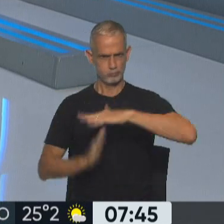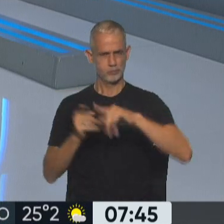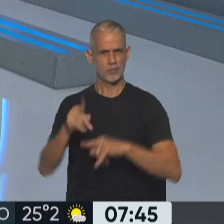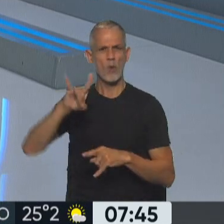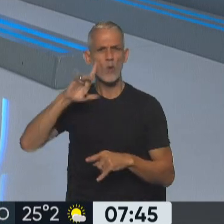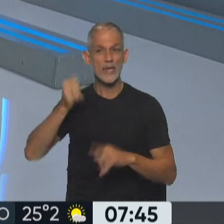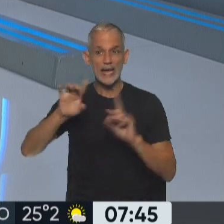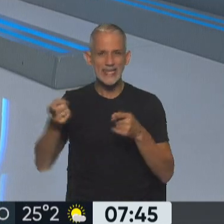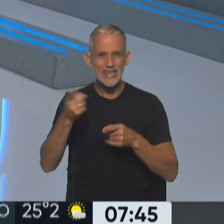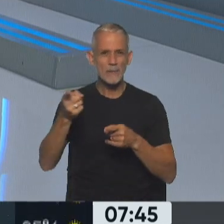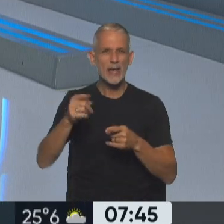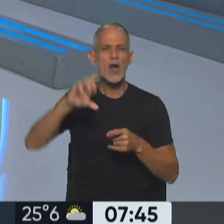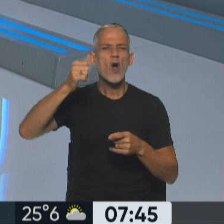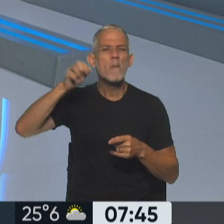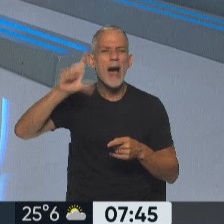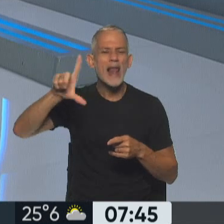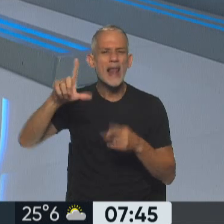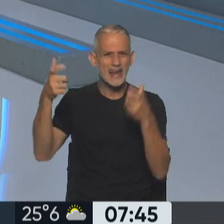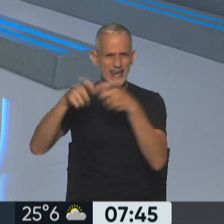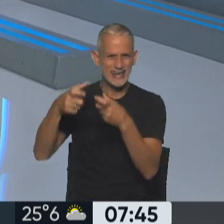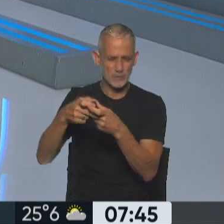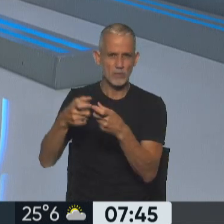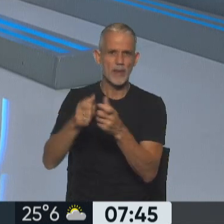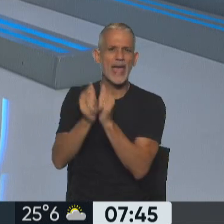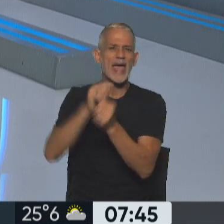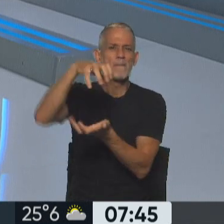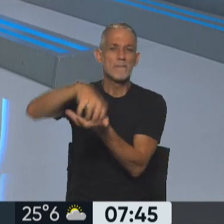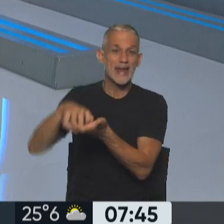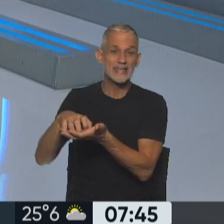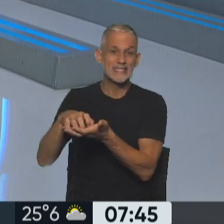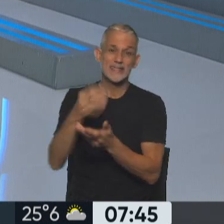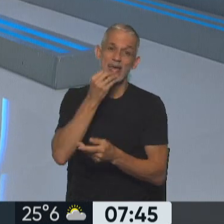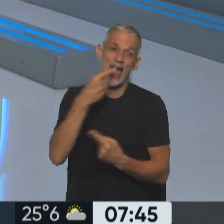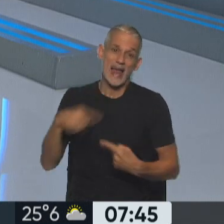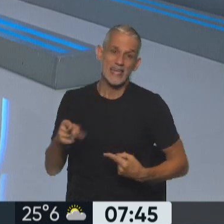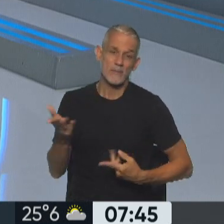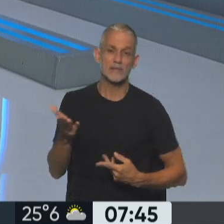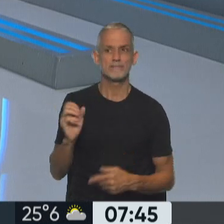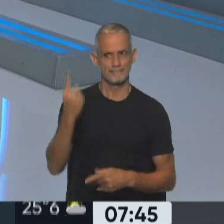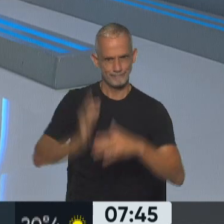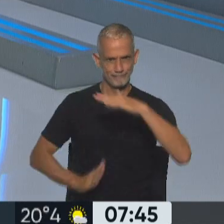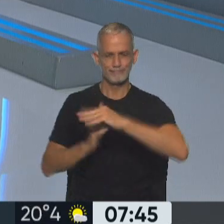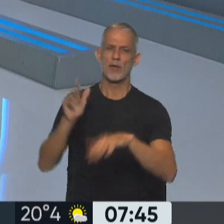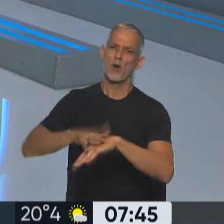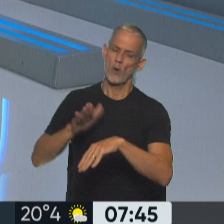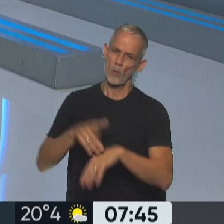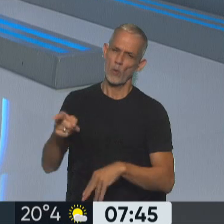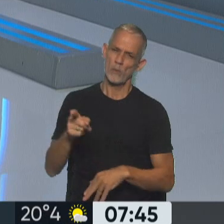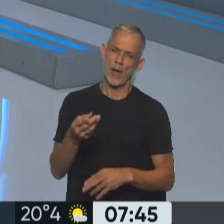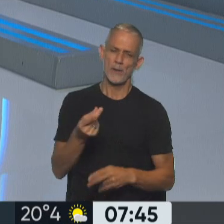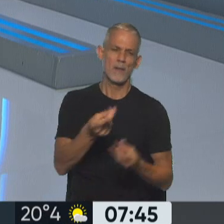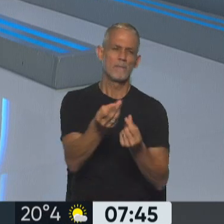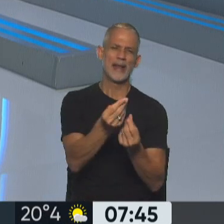pero también como titular de la COPAL, que es la cámara que nuclea a las empresas vinculadas a los alimentos, era el principal culpable de la